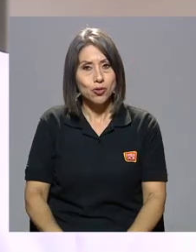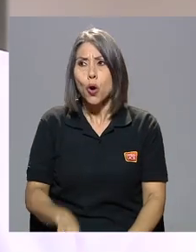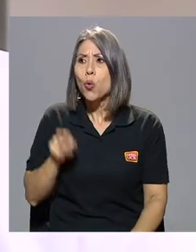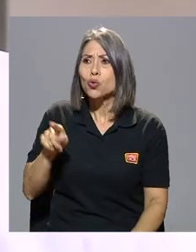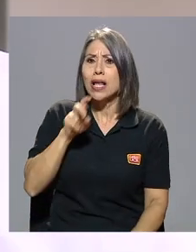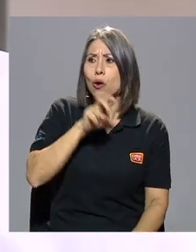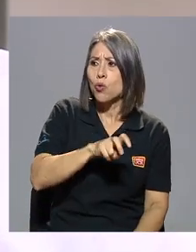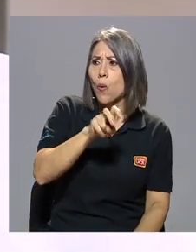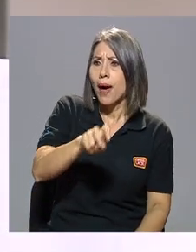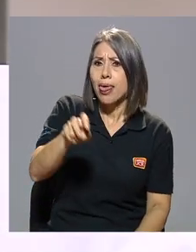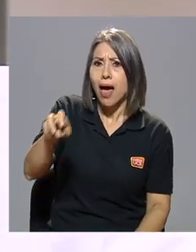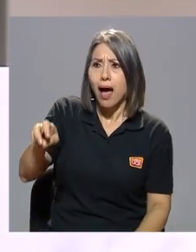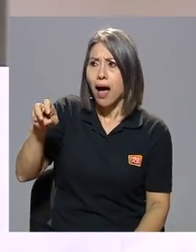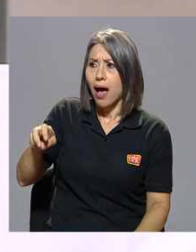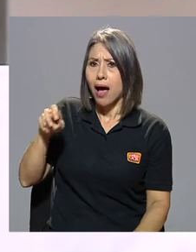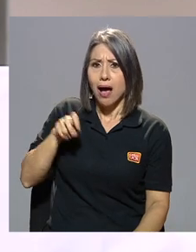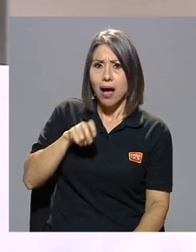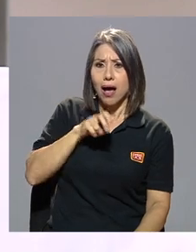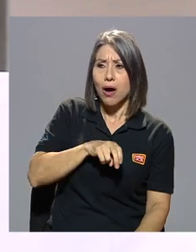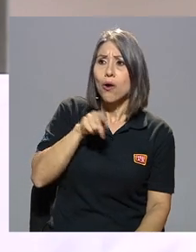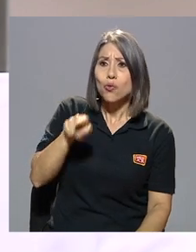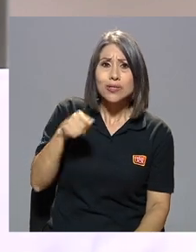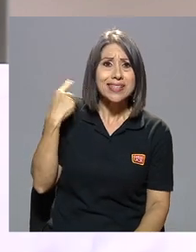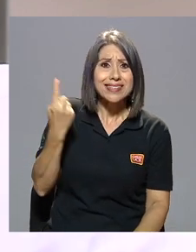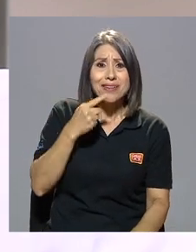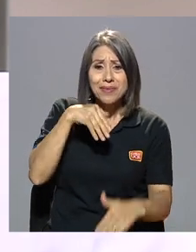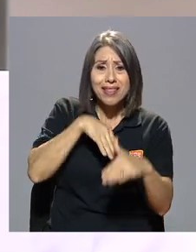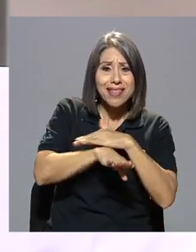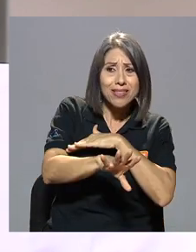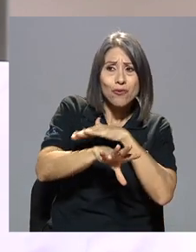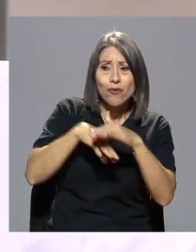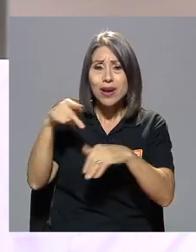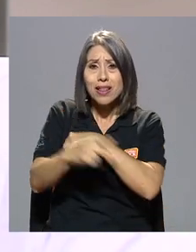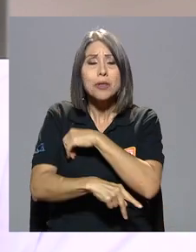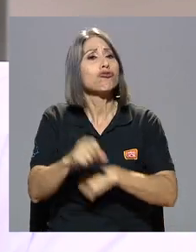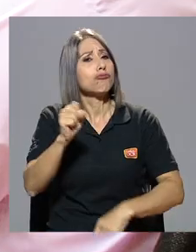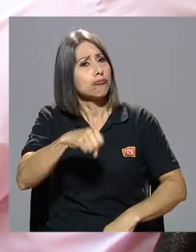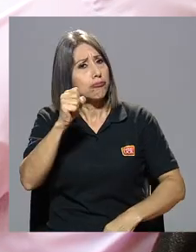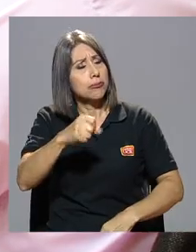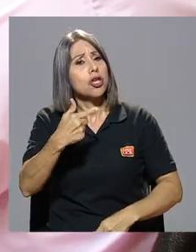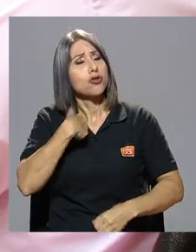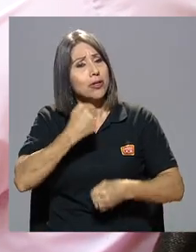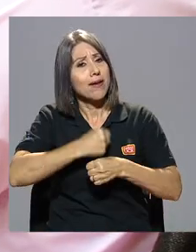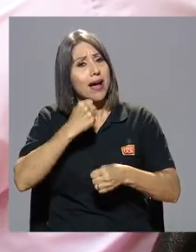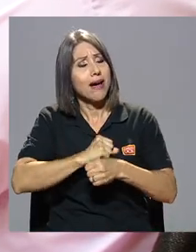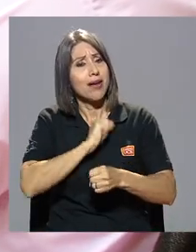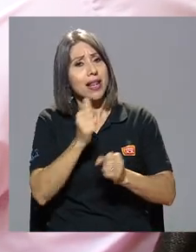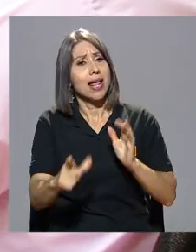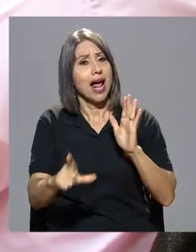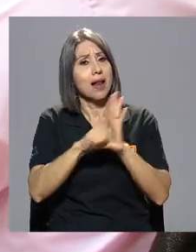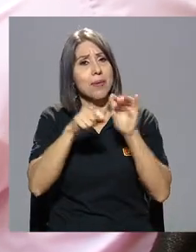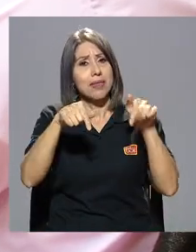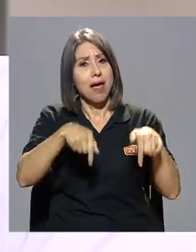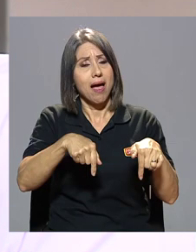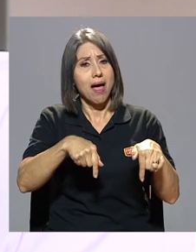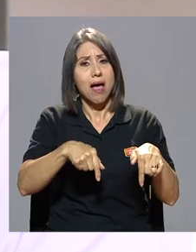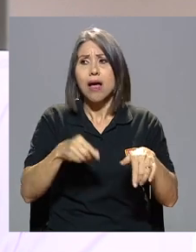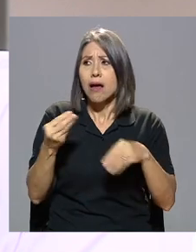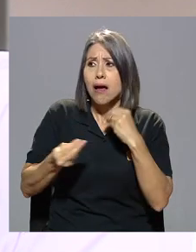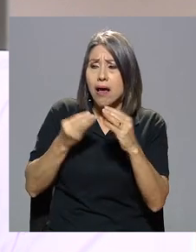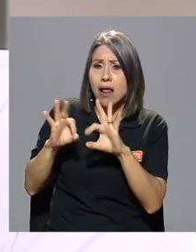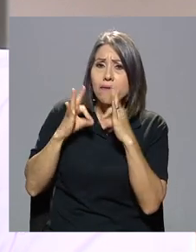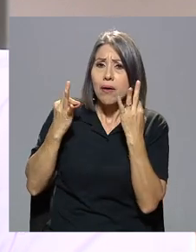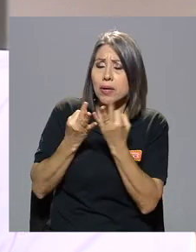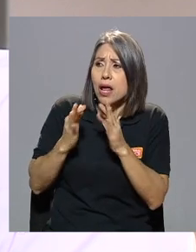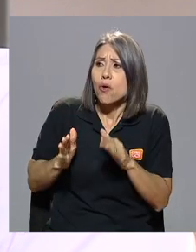usted era un nómada usted se movía por todo el país y fuera del país sí claro y trabajaba ilegalmente dentro del país porque ¿cómo podía